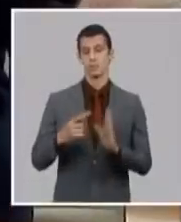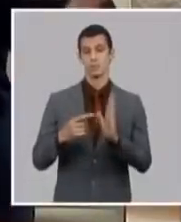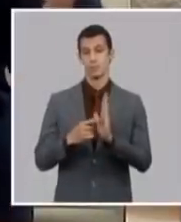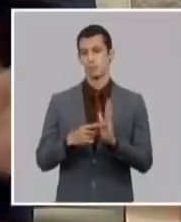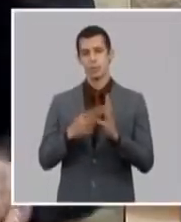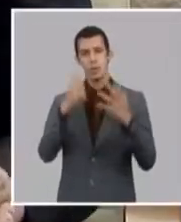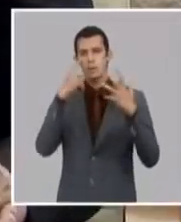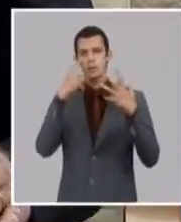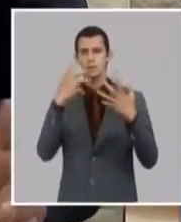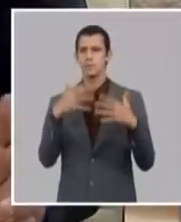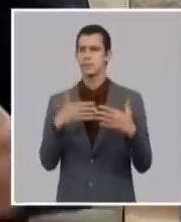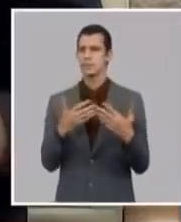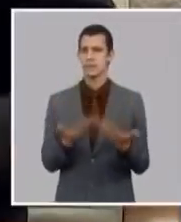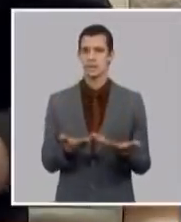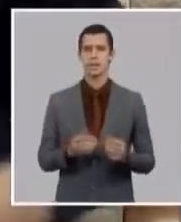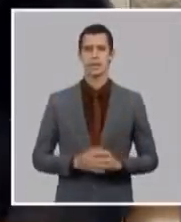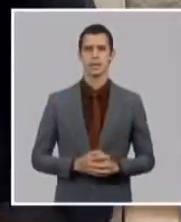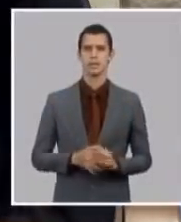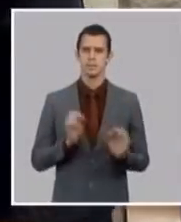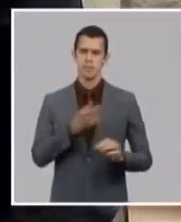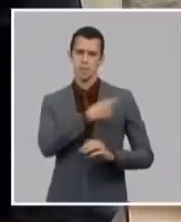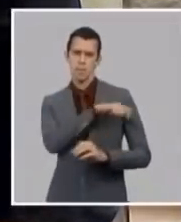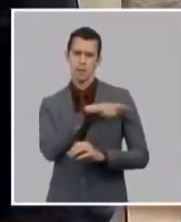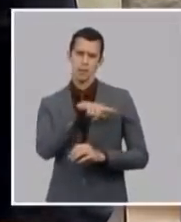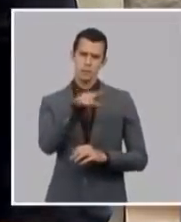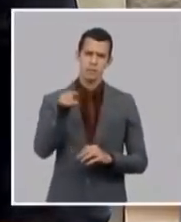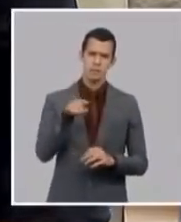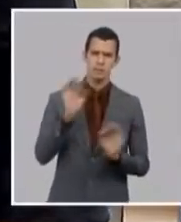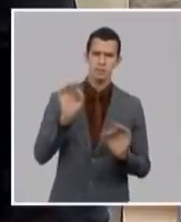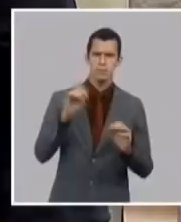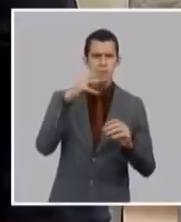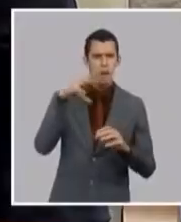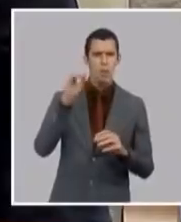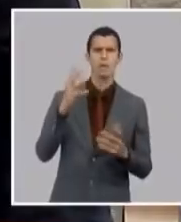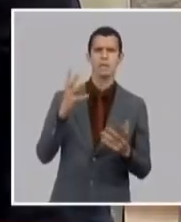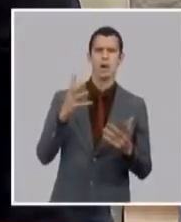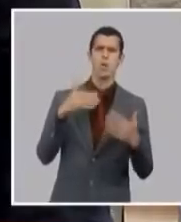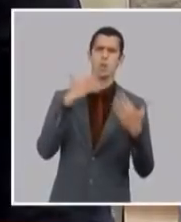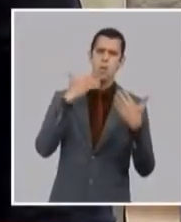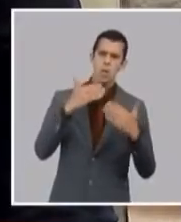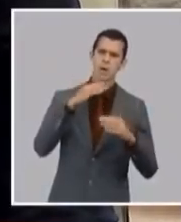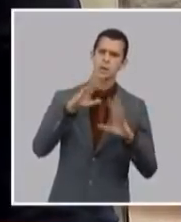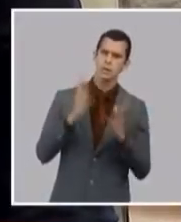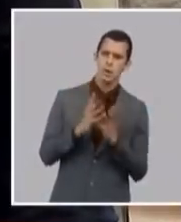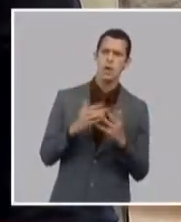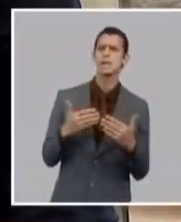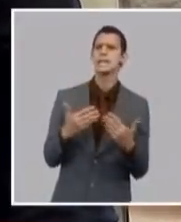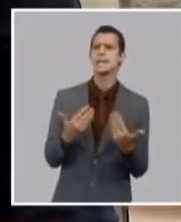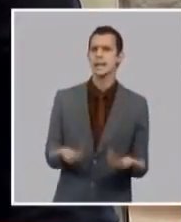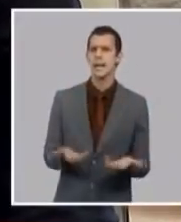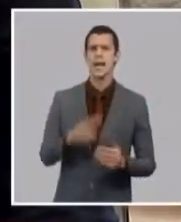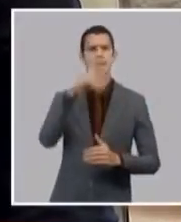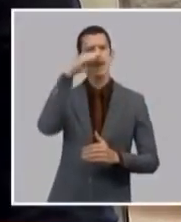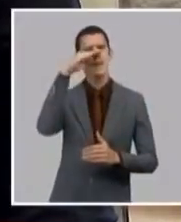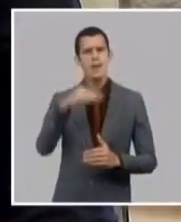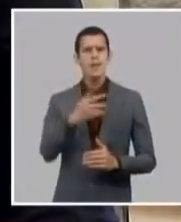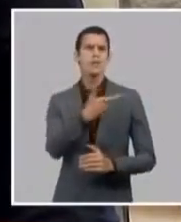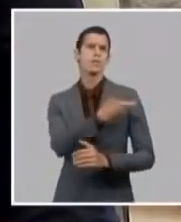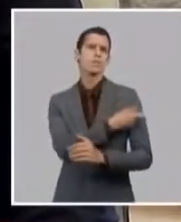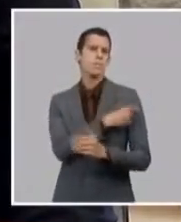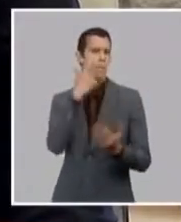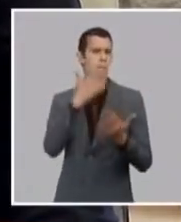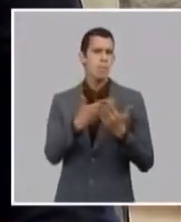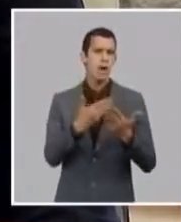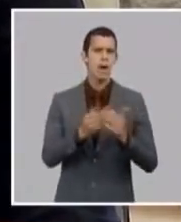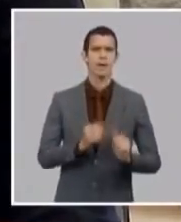importante que ha tenido un impacto en la población que es los ensayos clínicos en la población pediátrica de